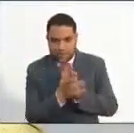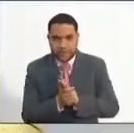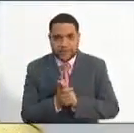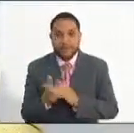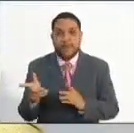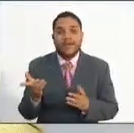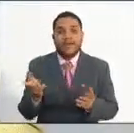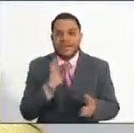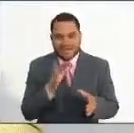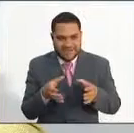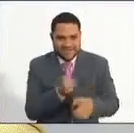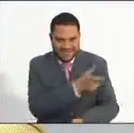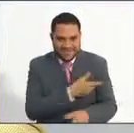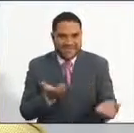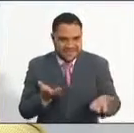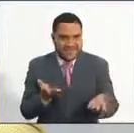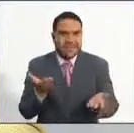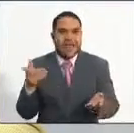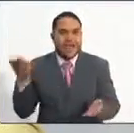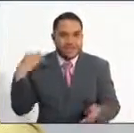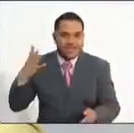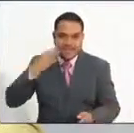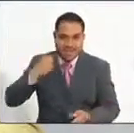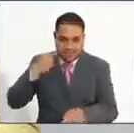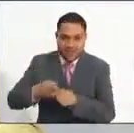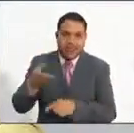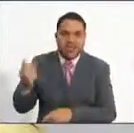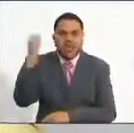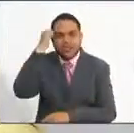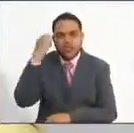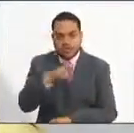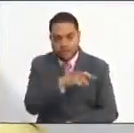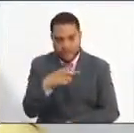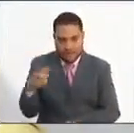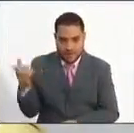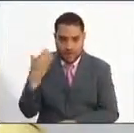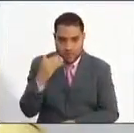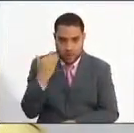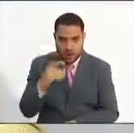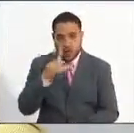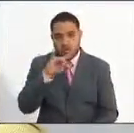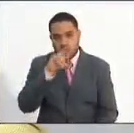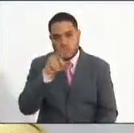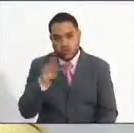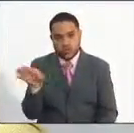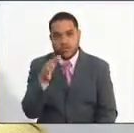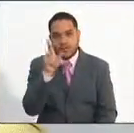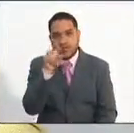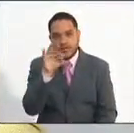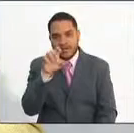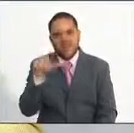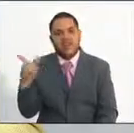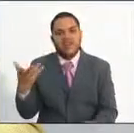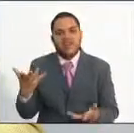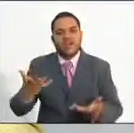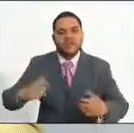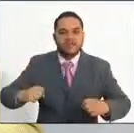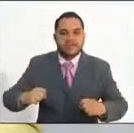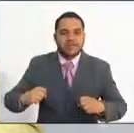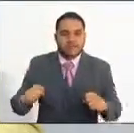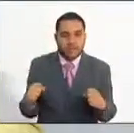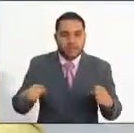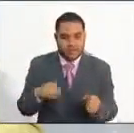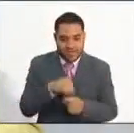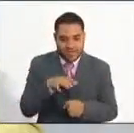contacto con Luz Estela Porigua, es docente de primaria que va a ser parte del grupo de docentes de la Secretaría de Educación del Distrito